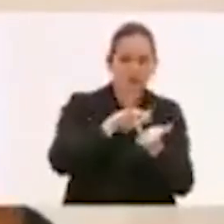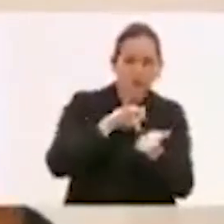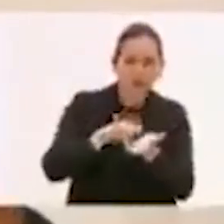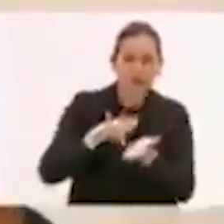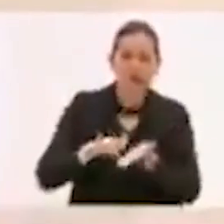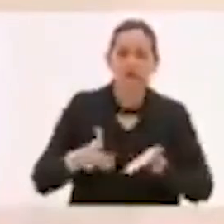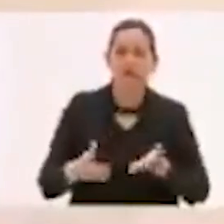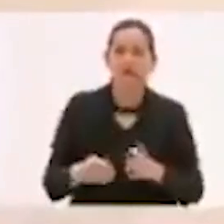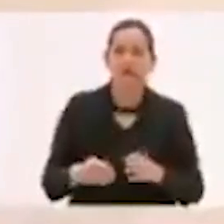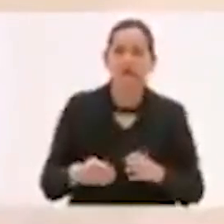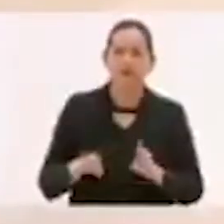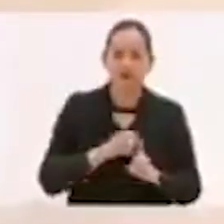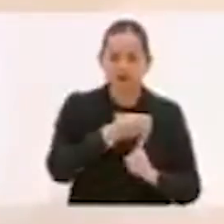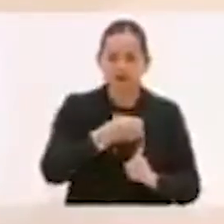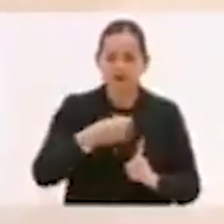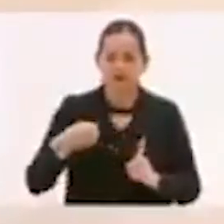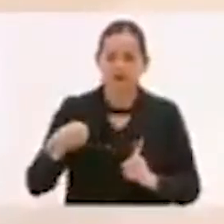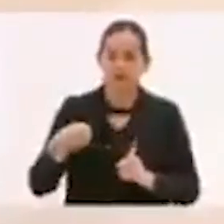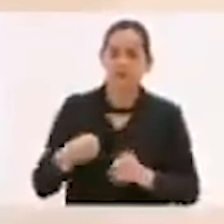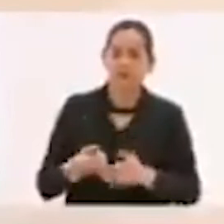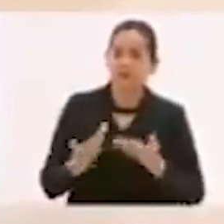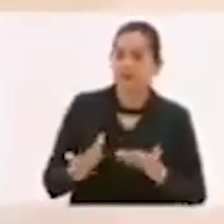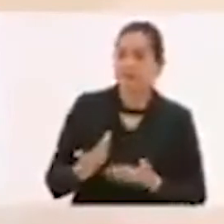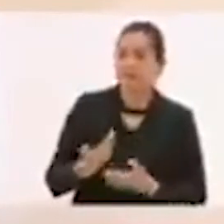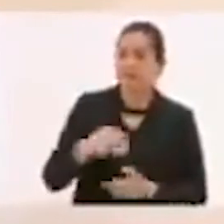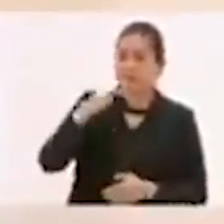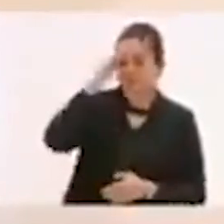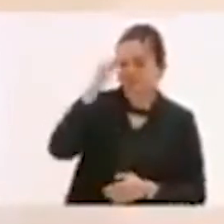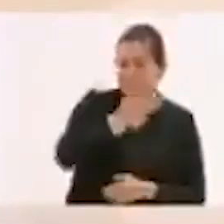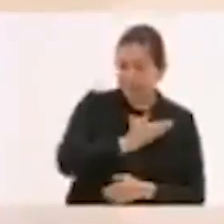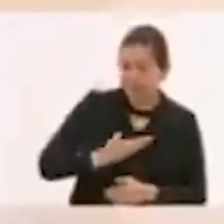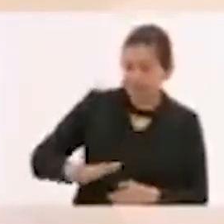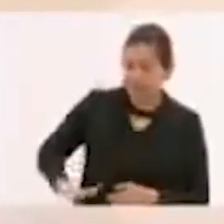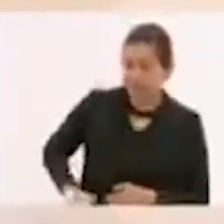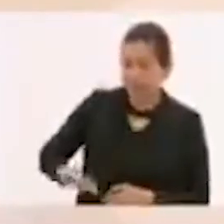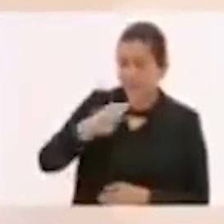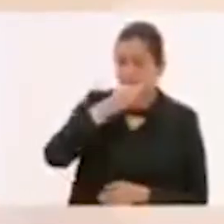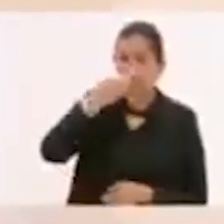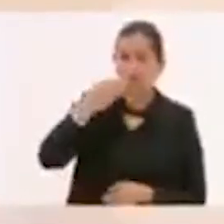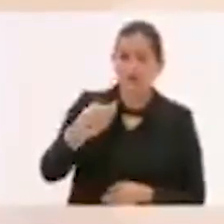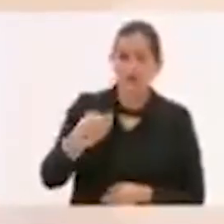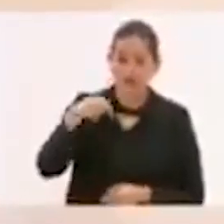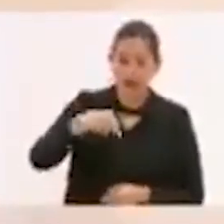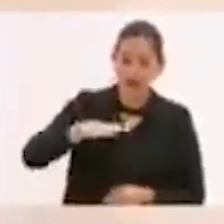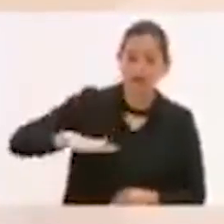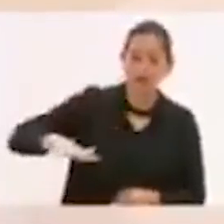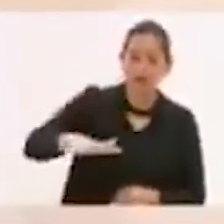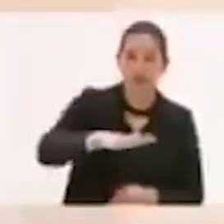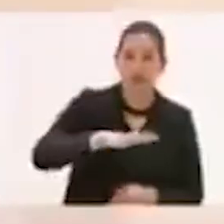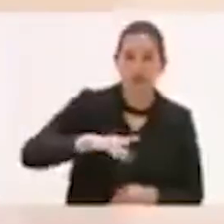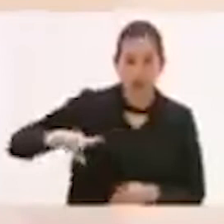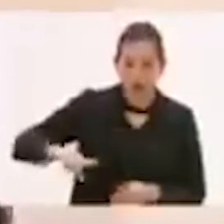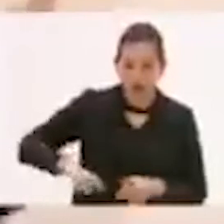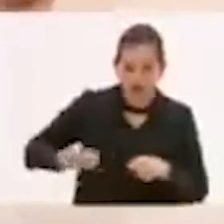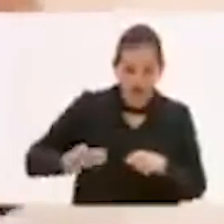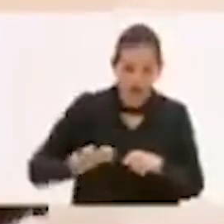Ahí debo decir, señor presidente, que en esta zona el gobierno del Estado ha estado trabajando